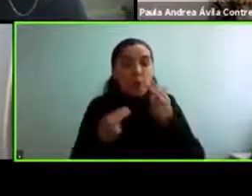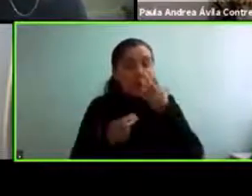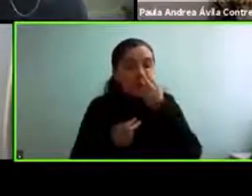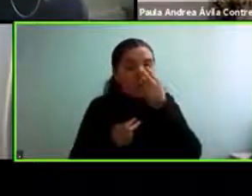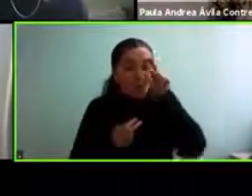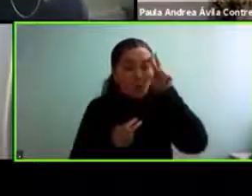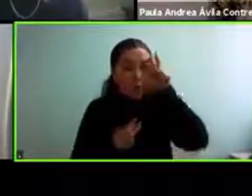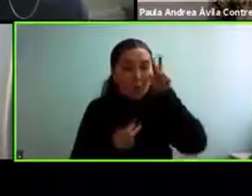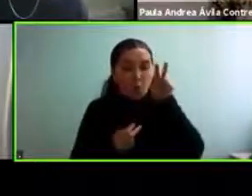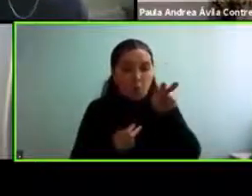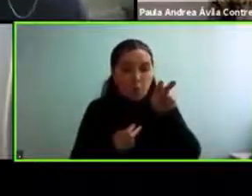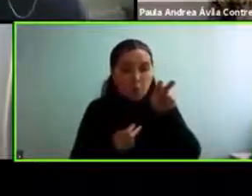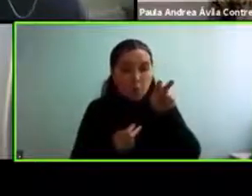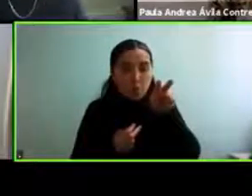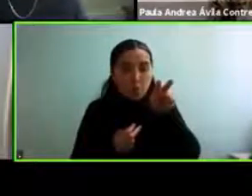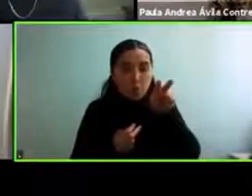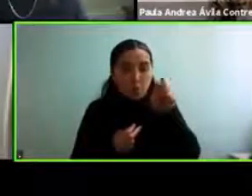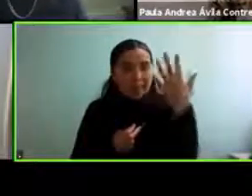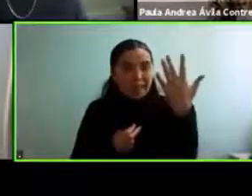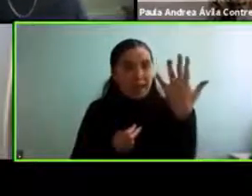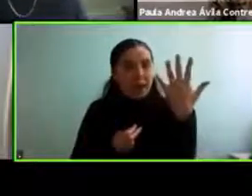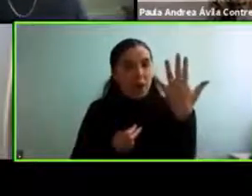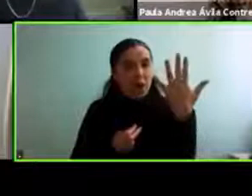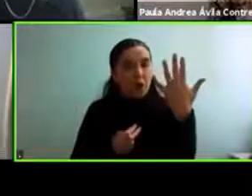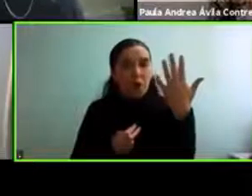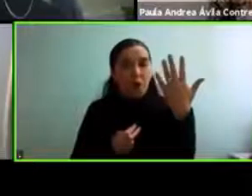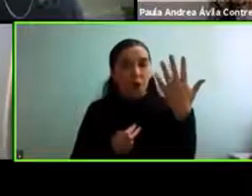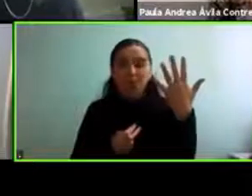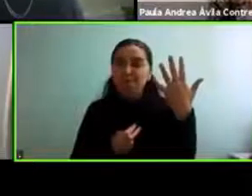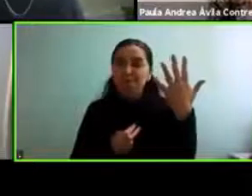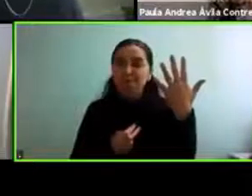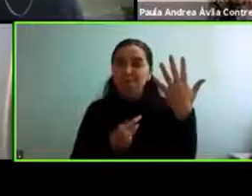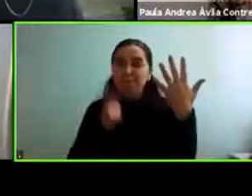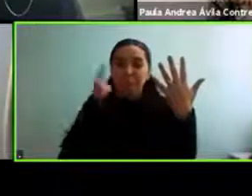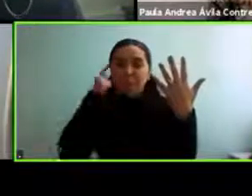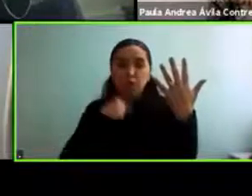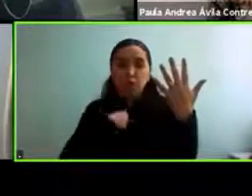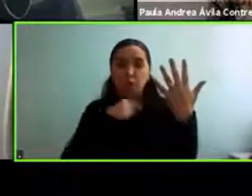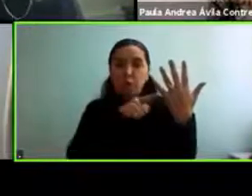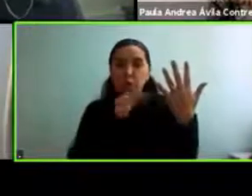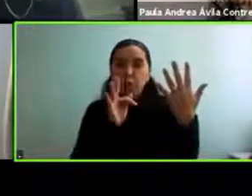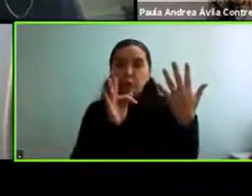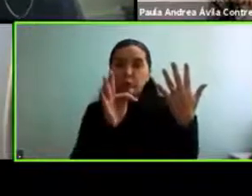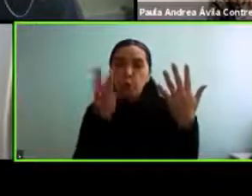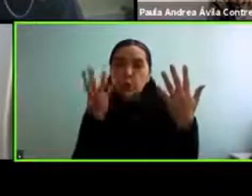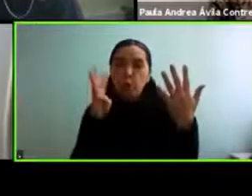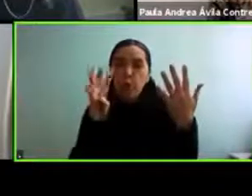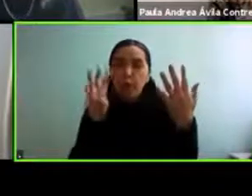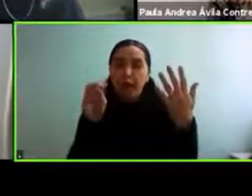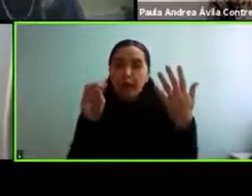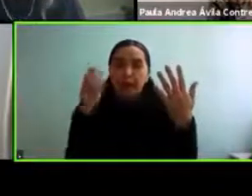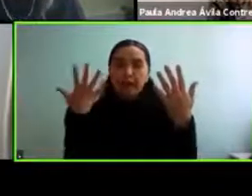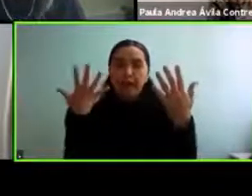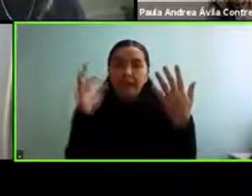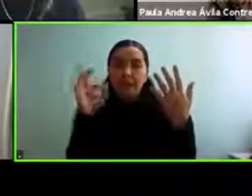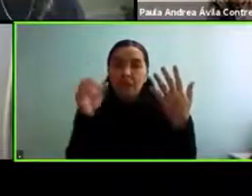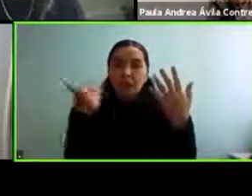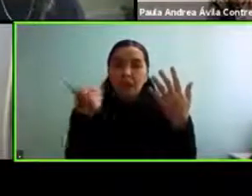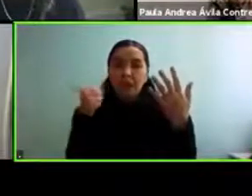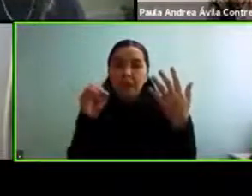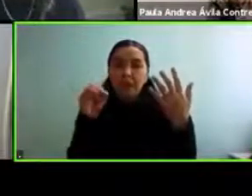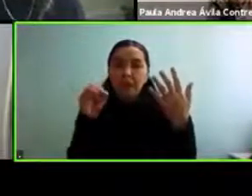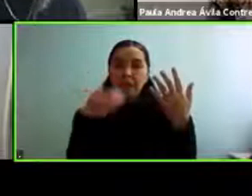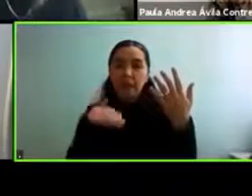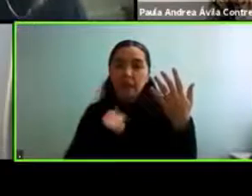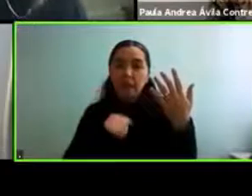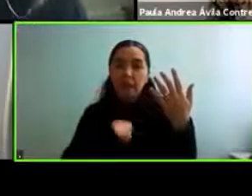en un espejo que va a estar 40 años más adelante 50 años más adelante o 60 años más adelante